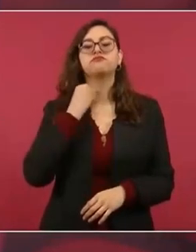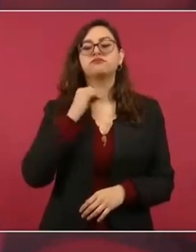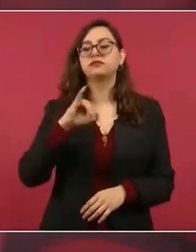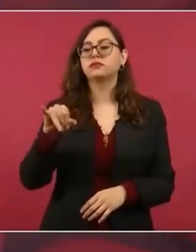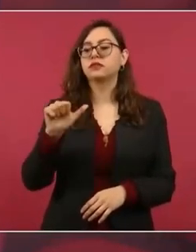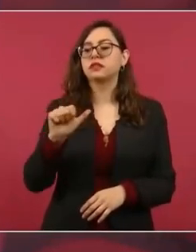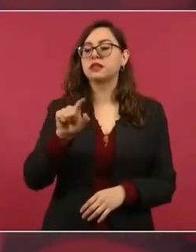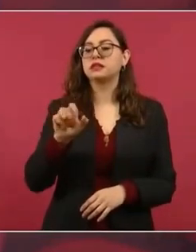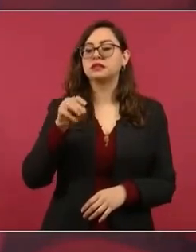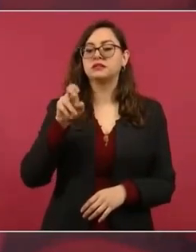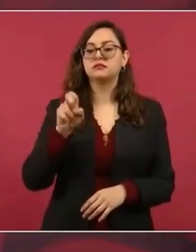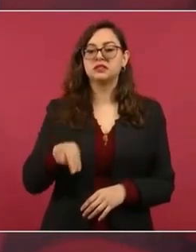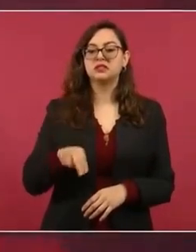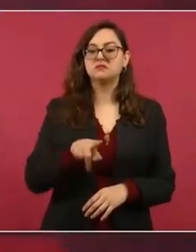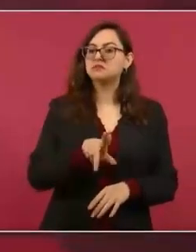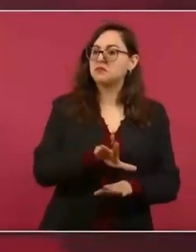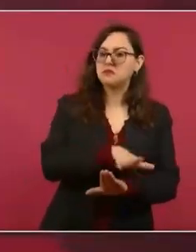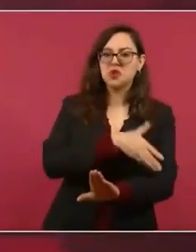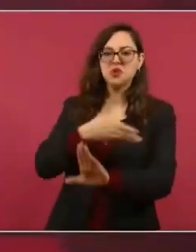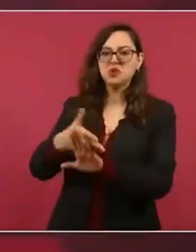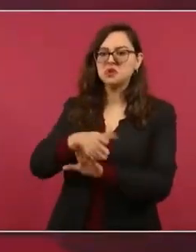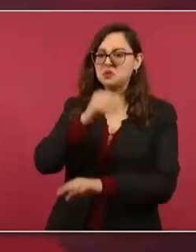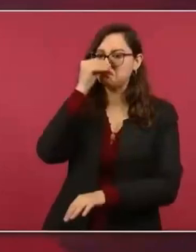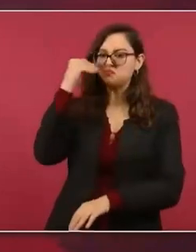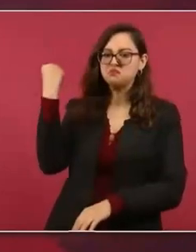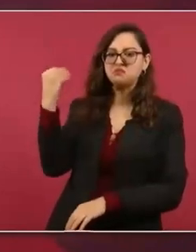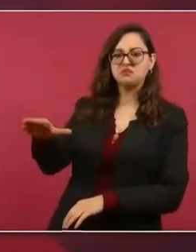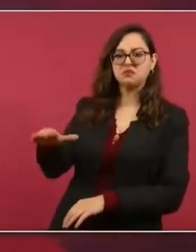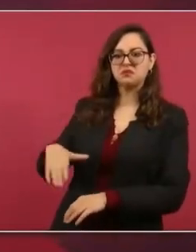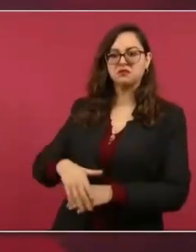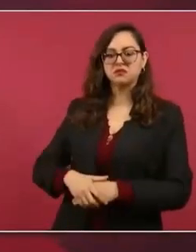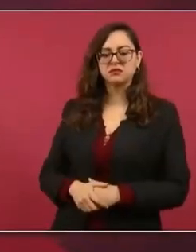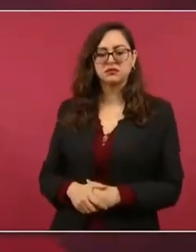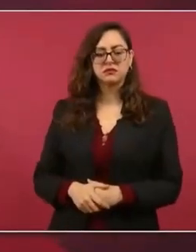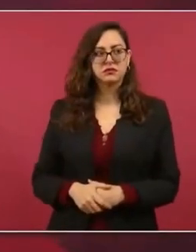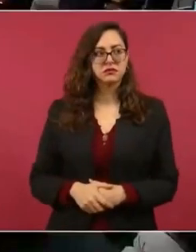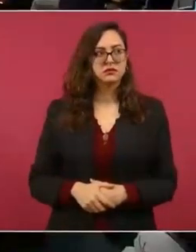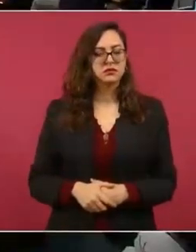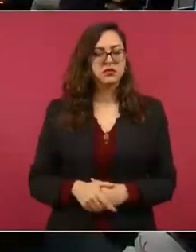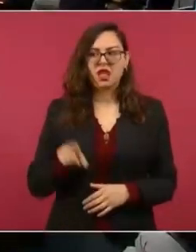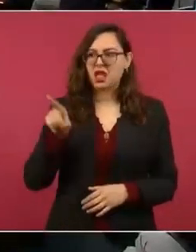de ayer pregunté